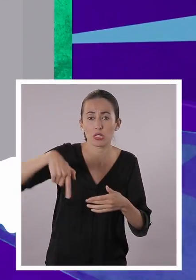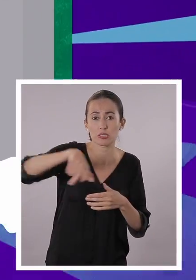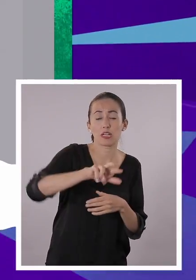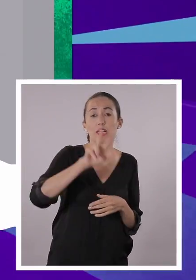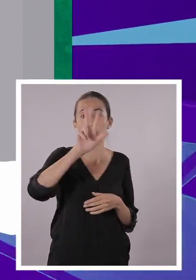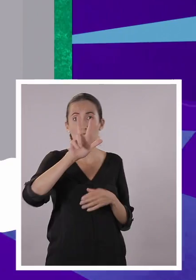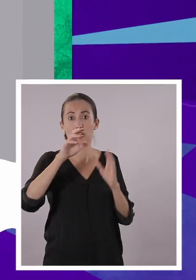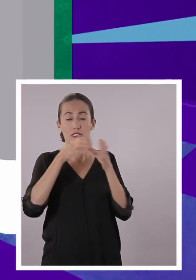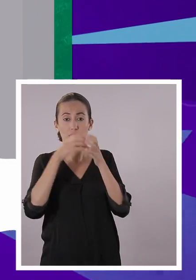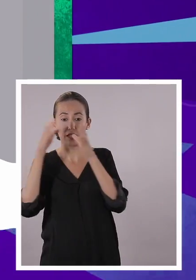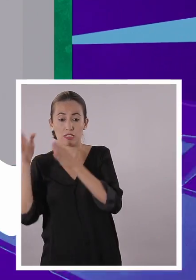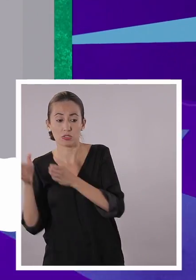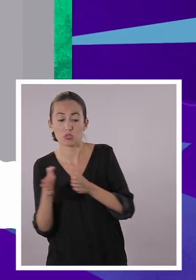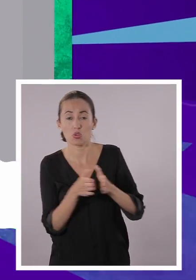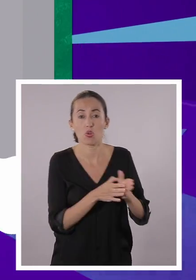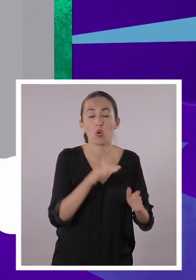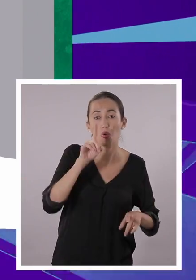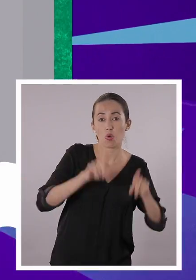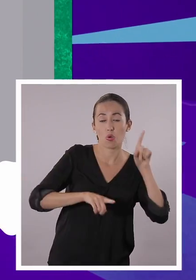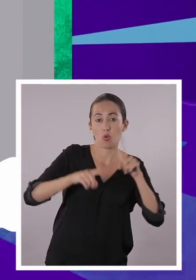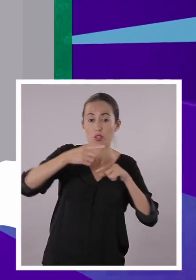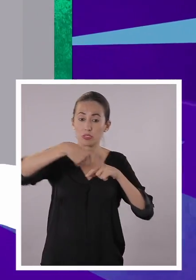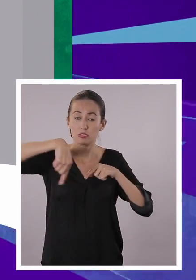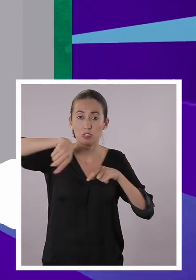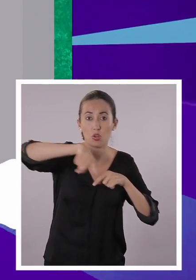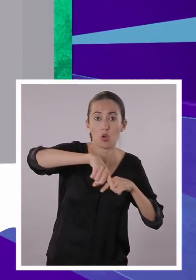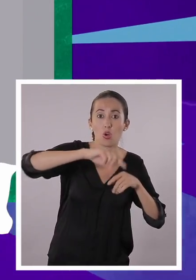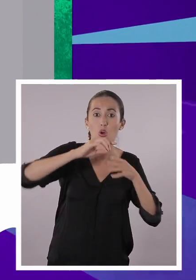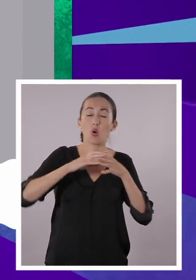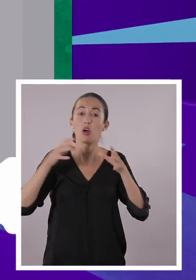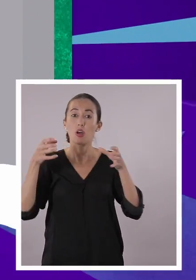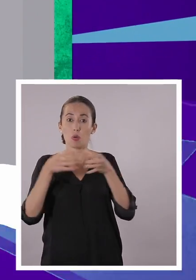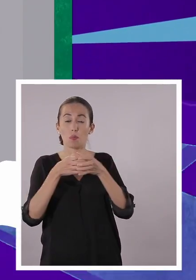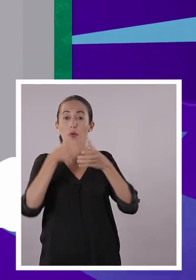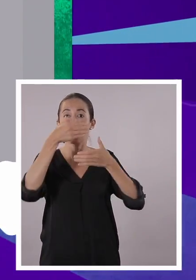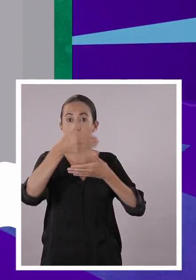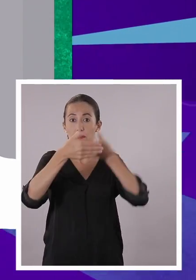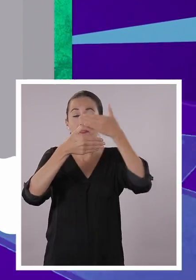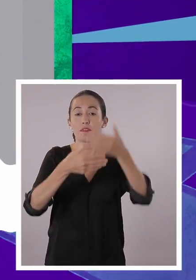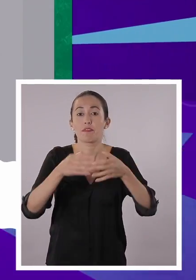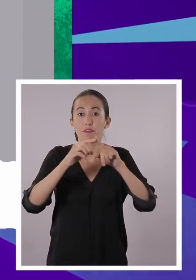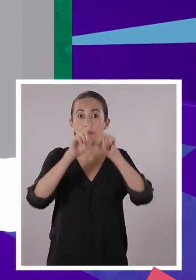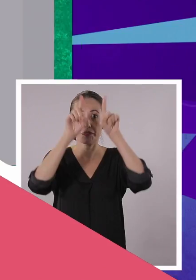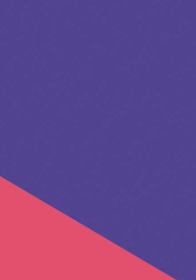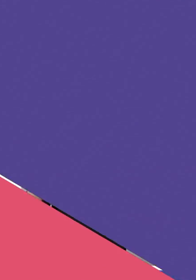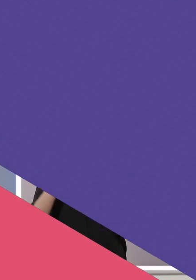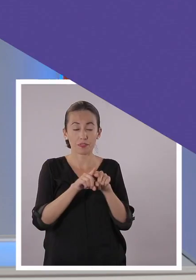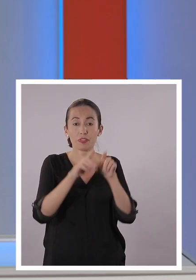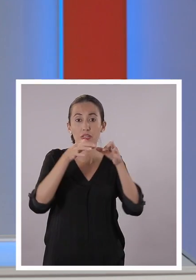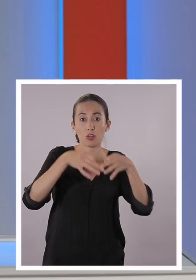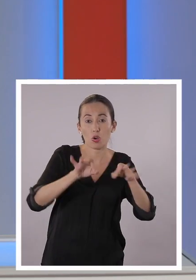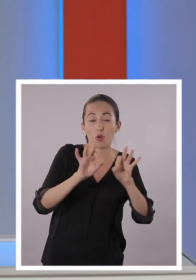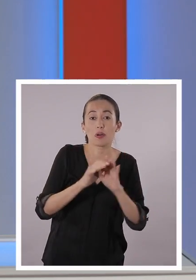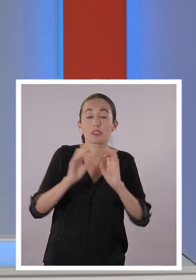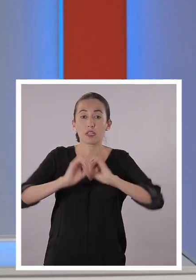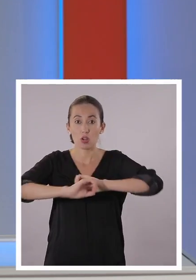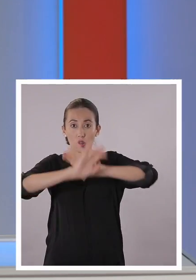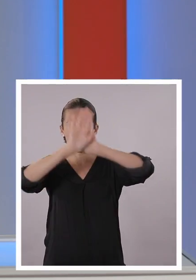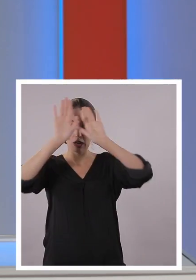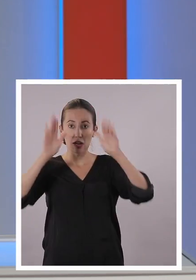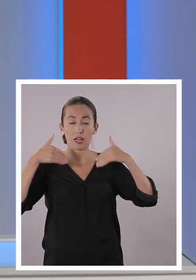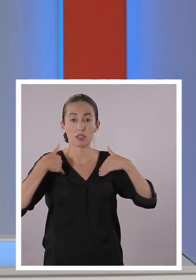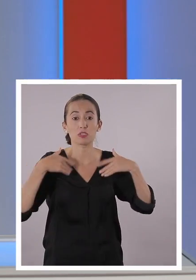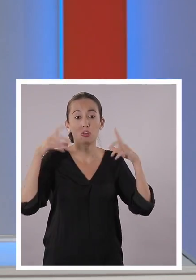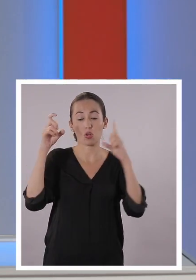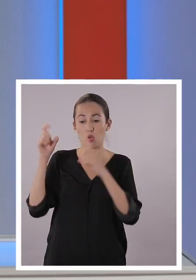personajes en tres dimensiones. La base de estos personajes está hecha siempre con figuras geométricas. Con